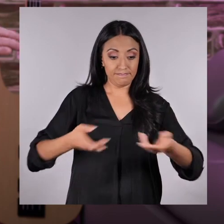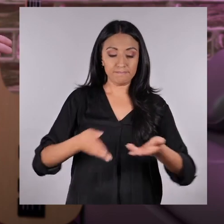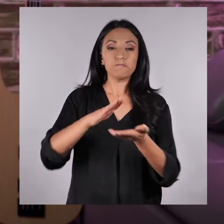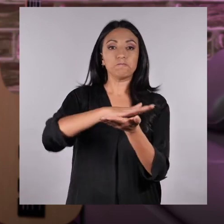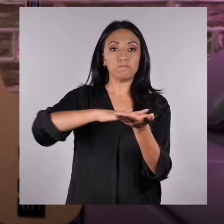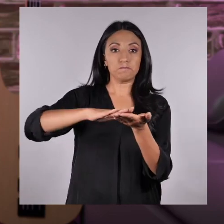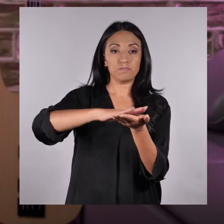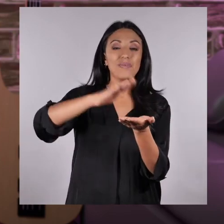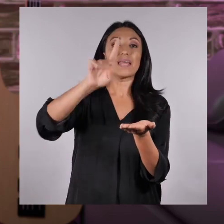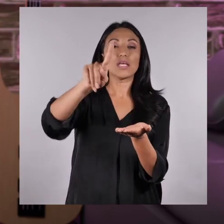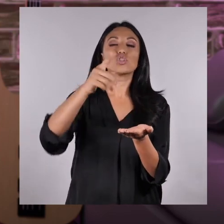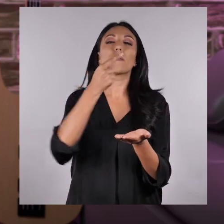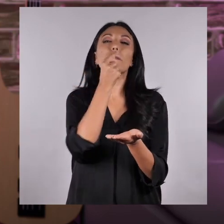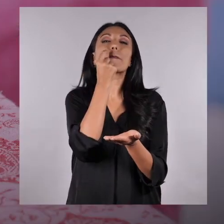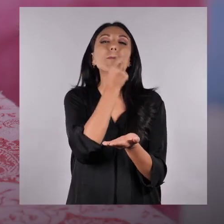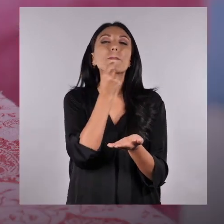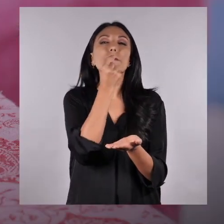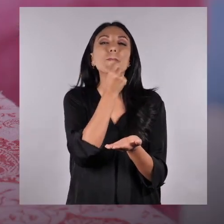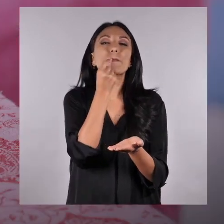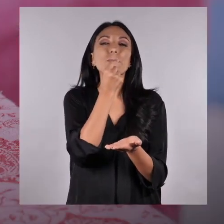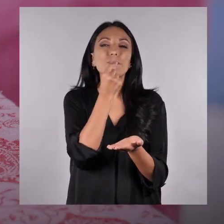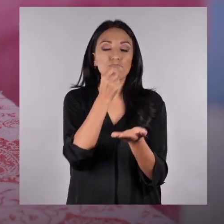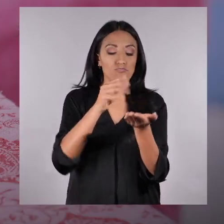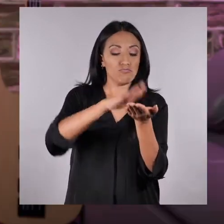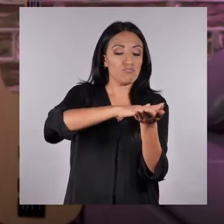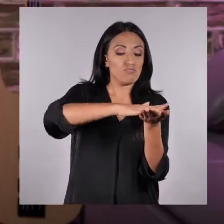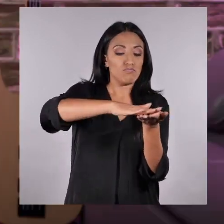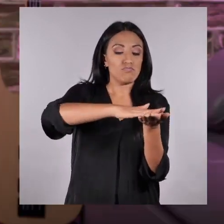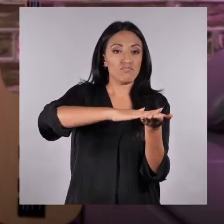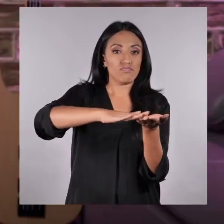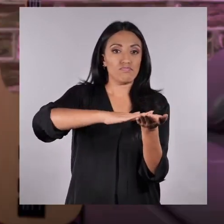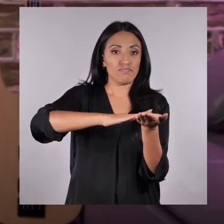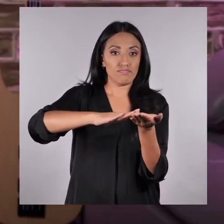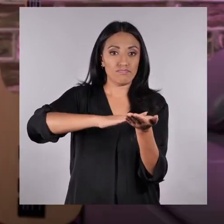Ahora vas a embarrar la vaselina en las dos cartulinas redondas.